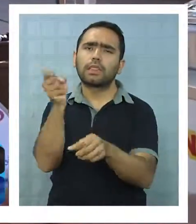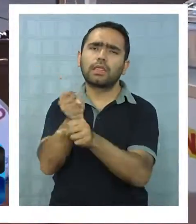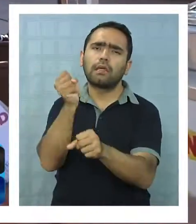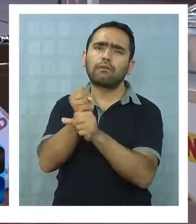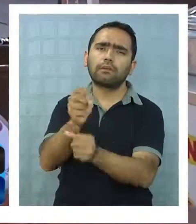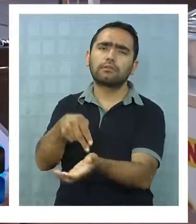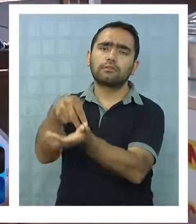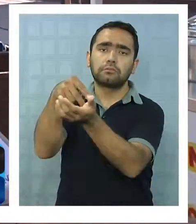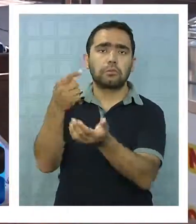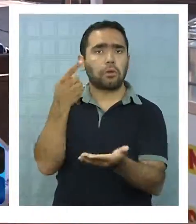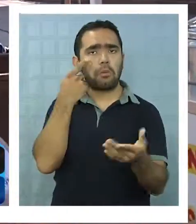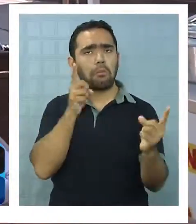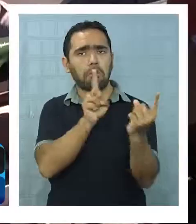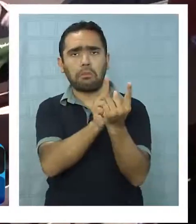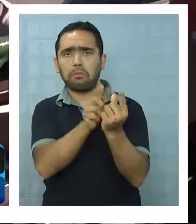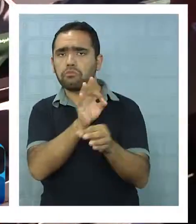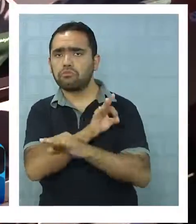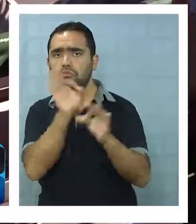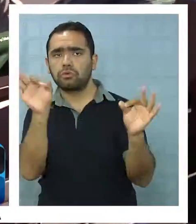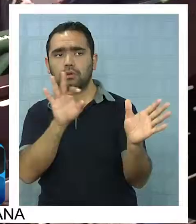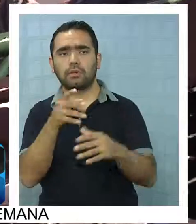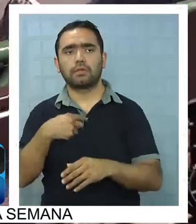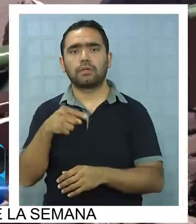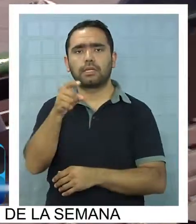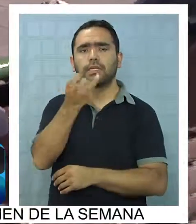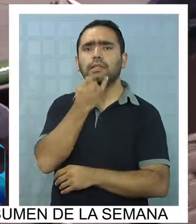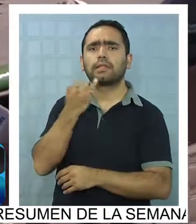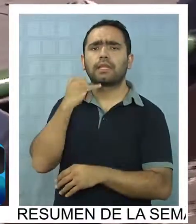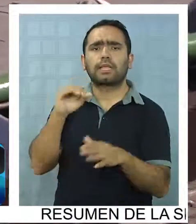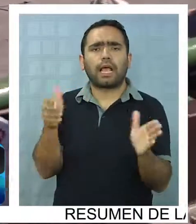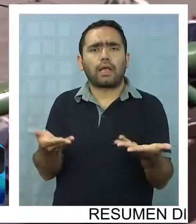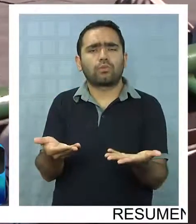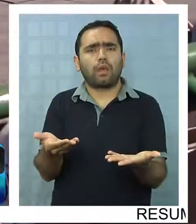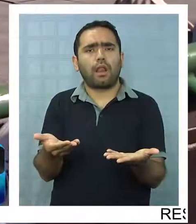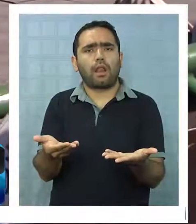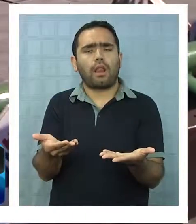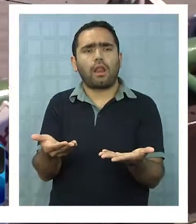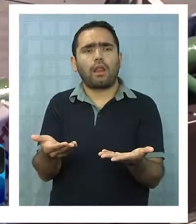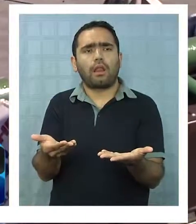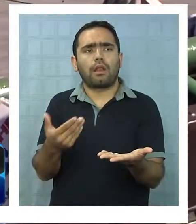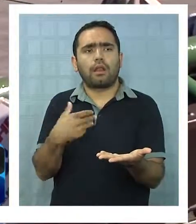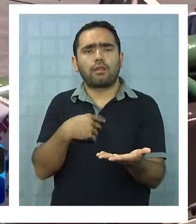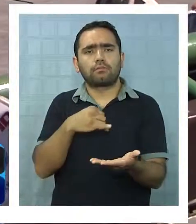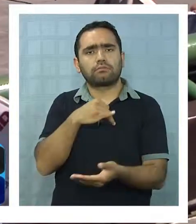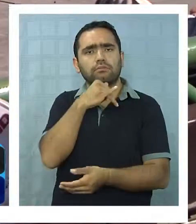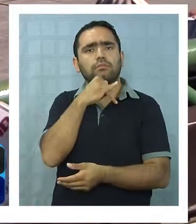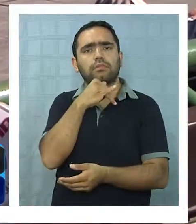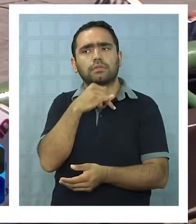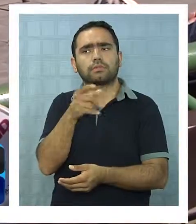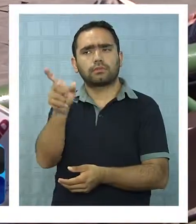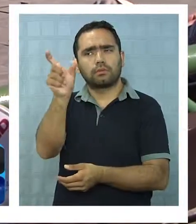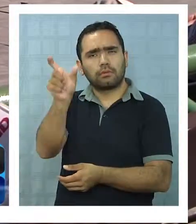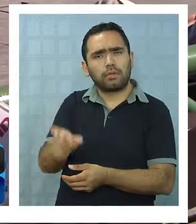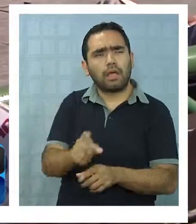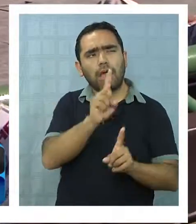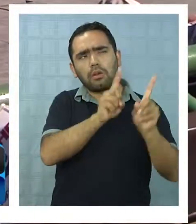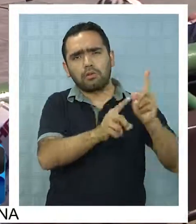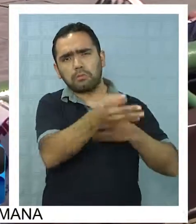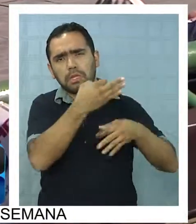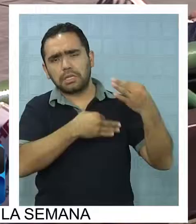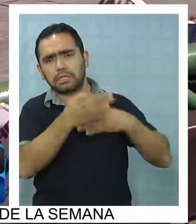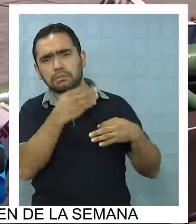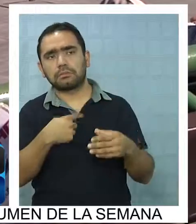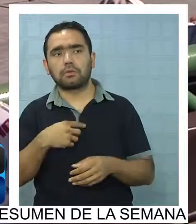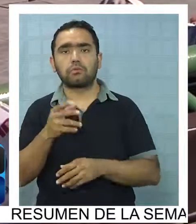pero en persona no la ubico. A la intendente actual, sé por referencia nomás quién es, pero no